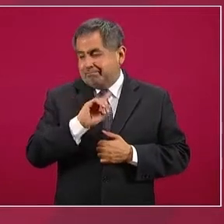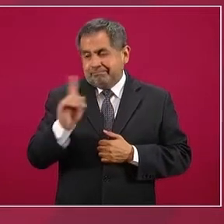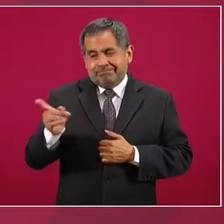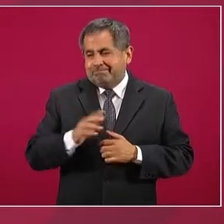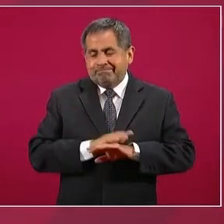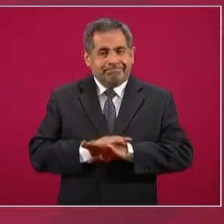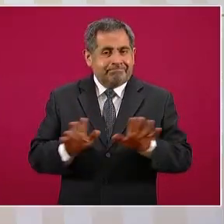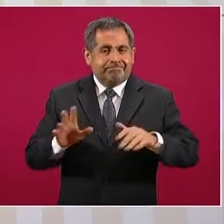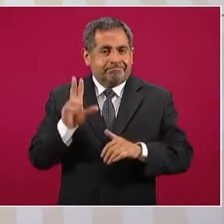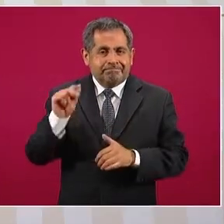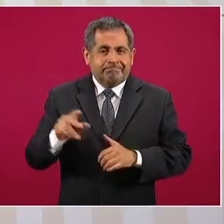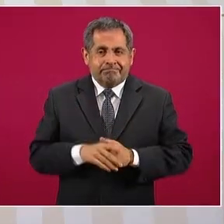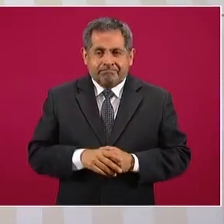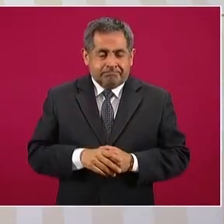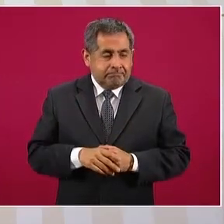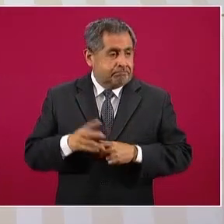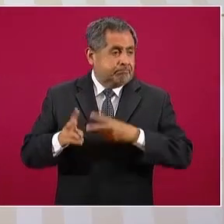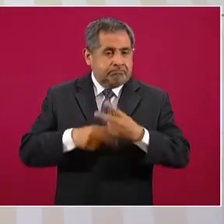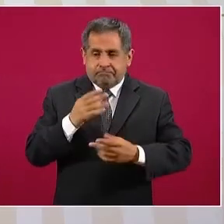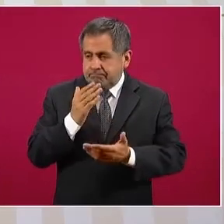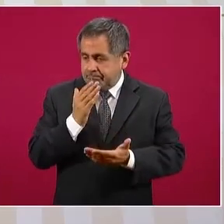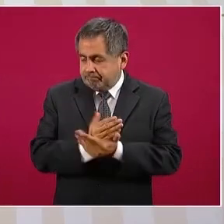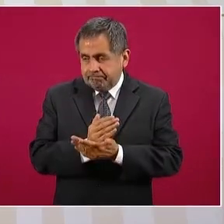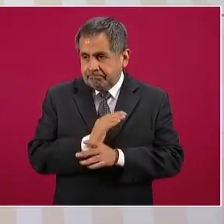no se va a dar,